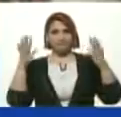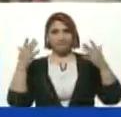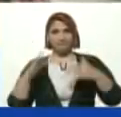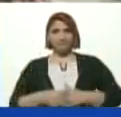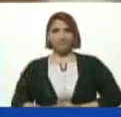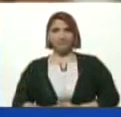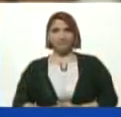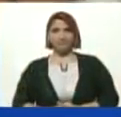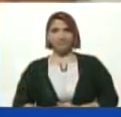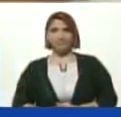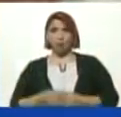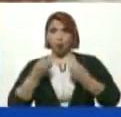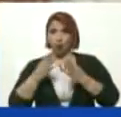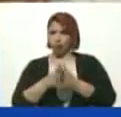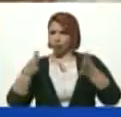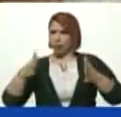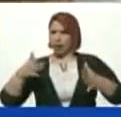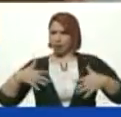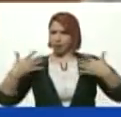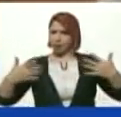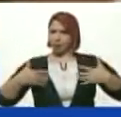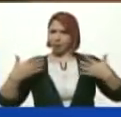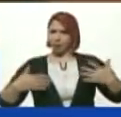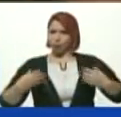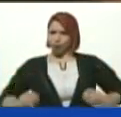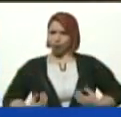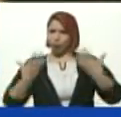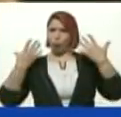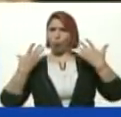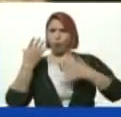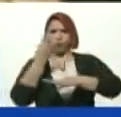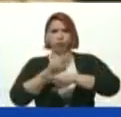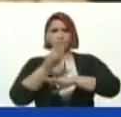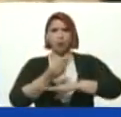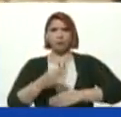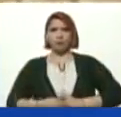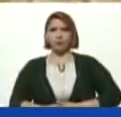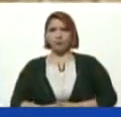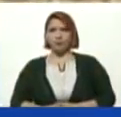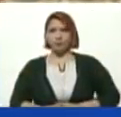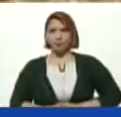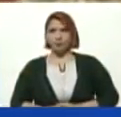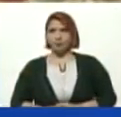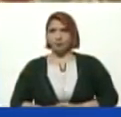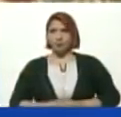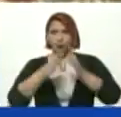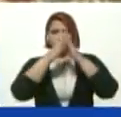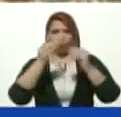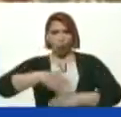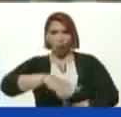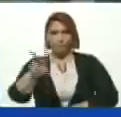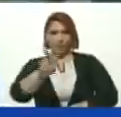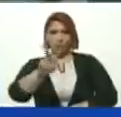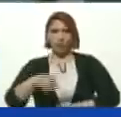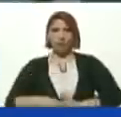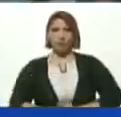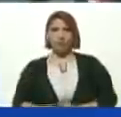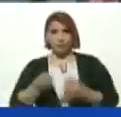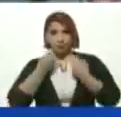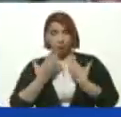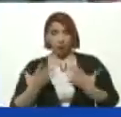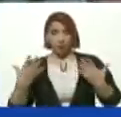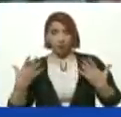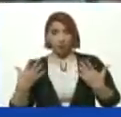Bueno Tremendo ánimo Vale Tremenda emoción Desde Monaga Y desde todo el país Bueno Ya